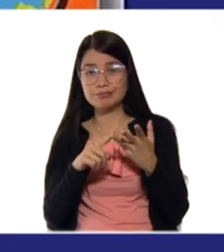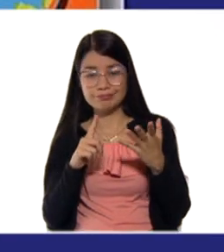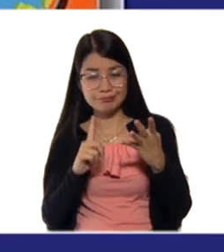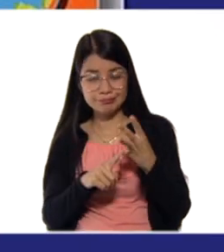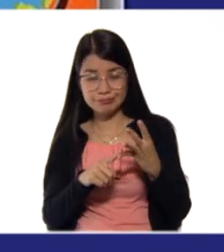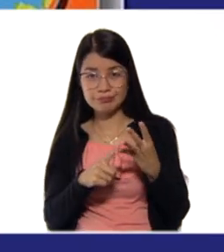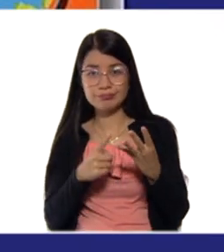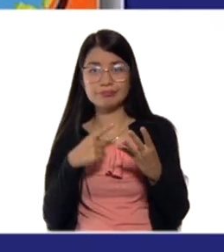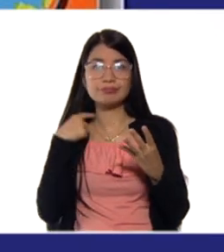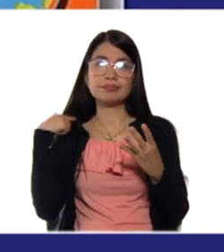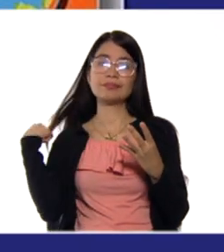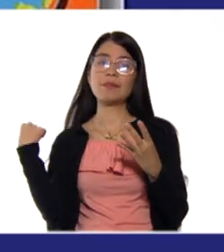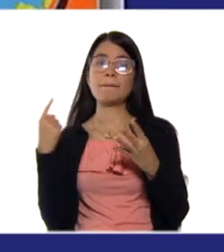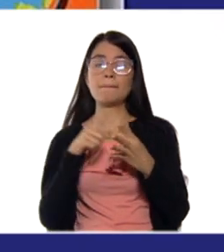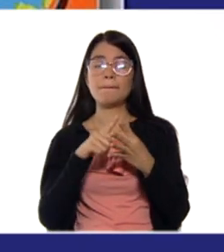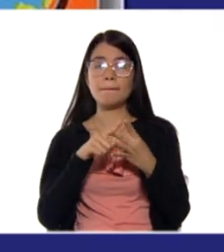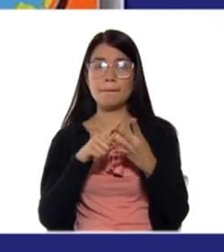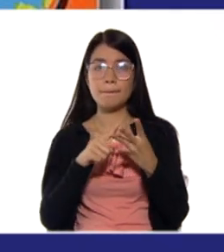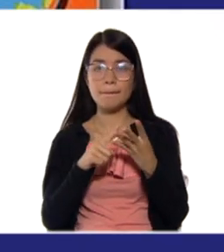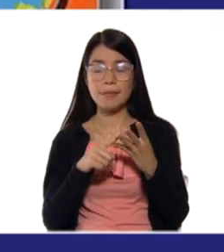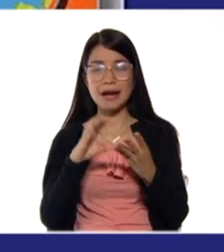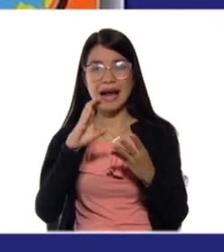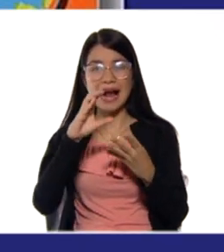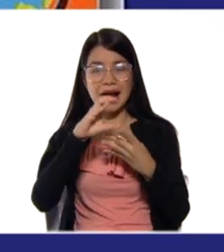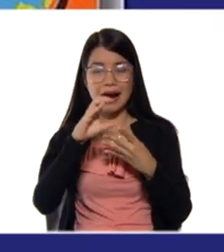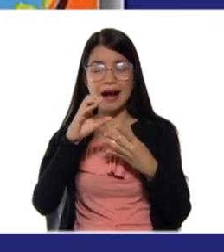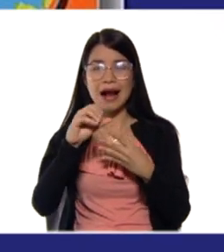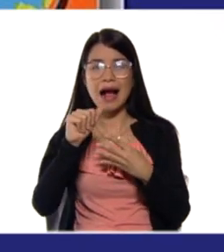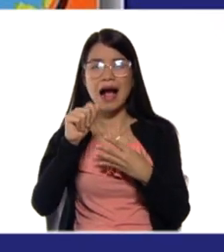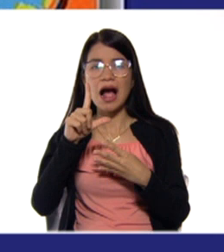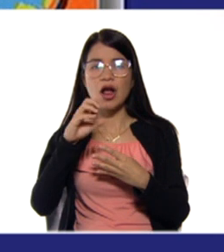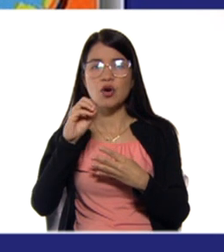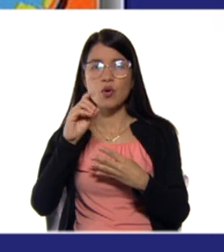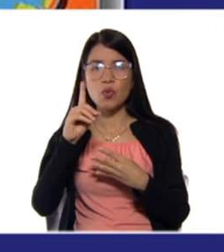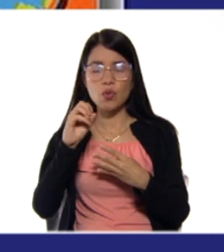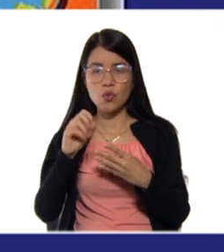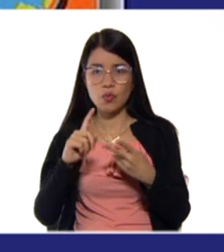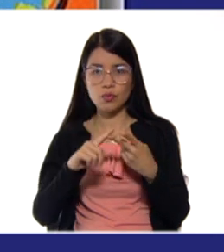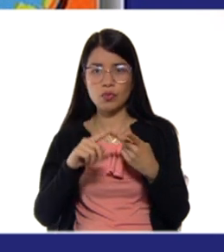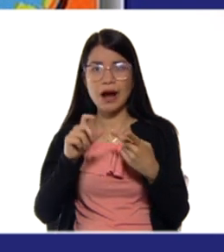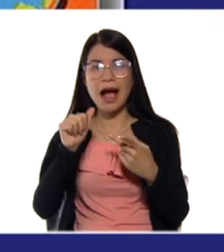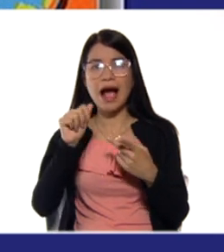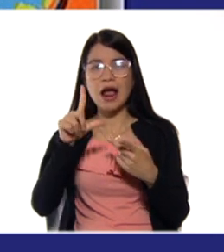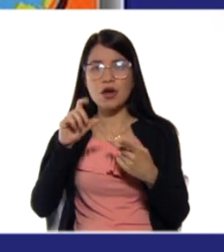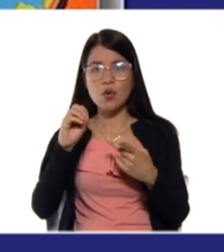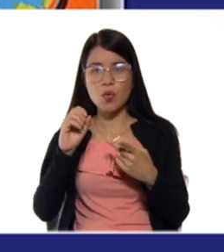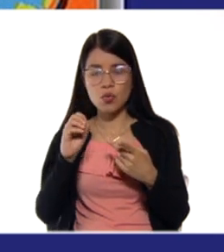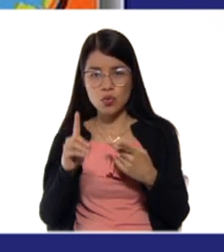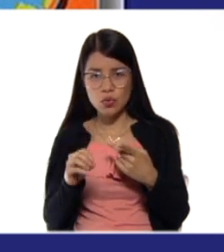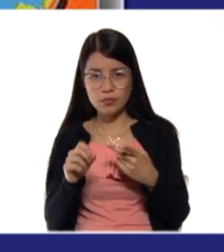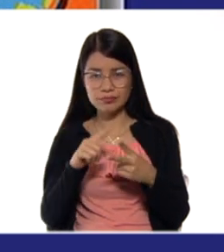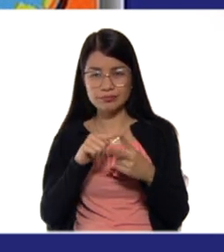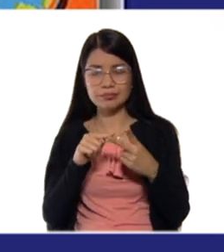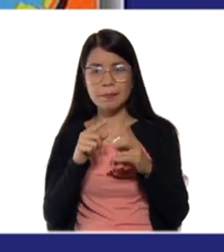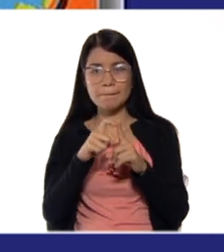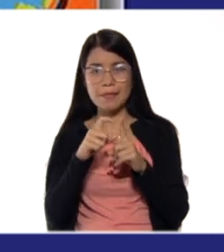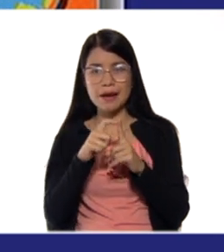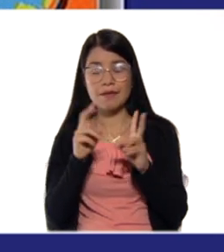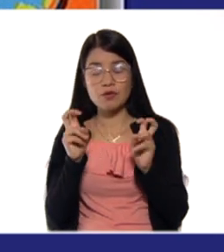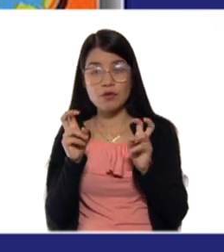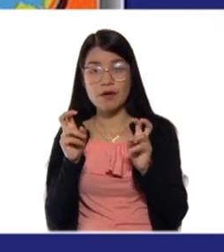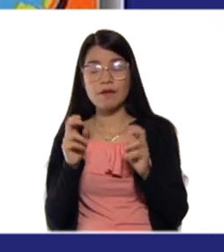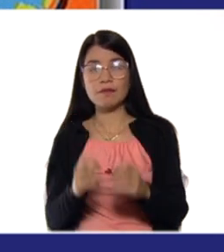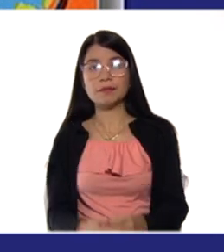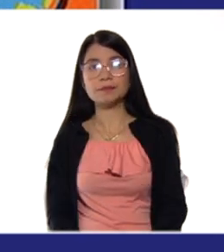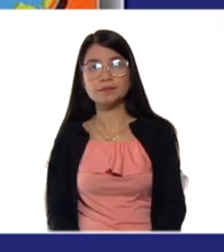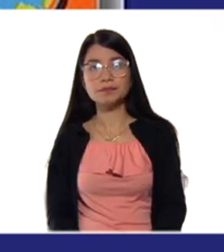¿Ok? El polo negativo, que se llama cátodo, y el conectado al polo positivo, que se llama ánodo. Un ejemplo de la electrólisis puede ser